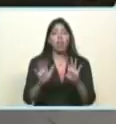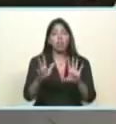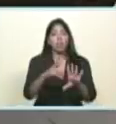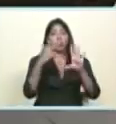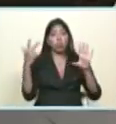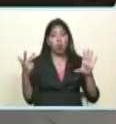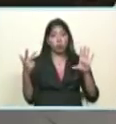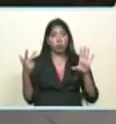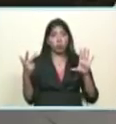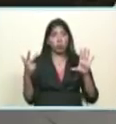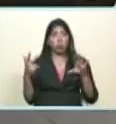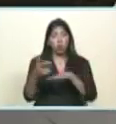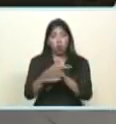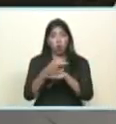gobernaciones la gobernación del estado Lara